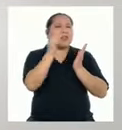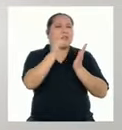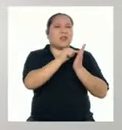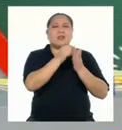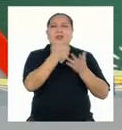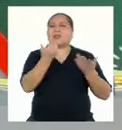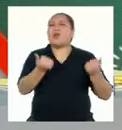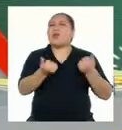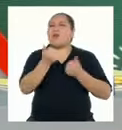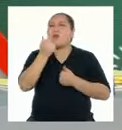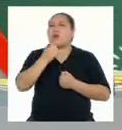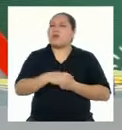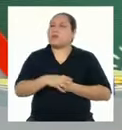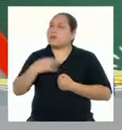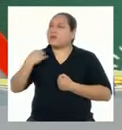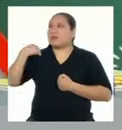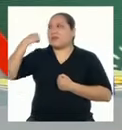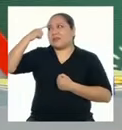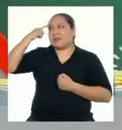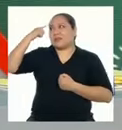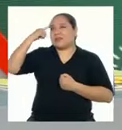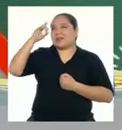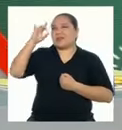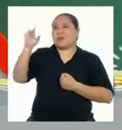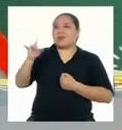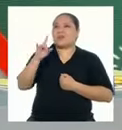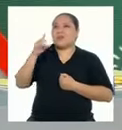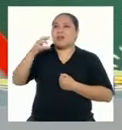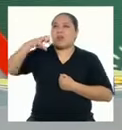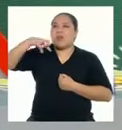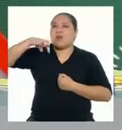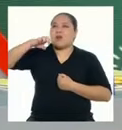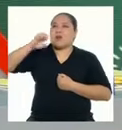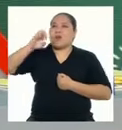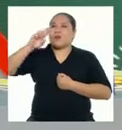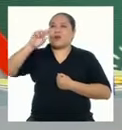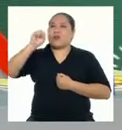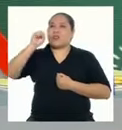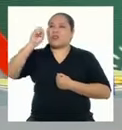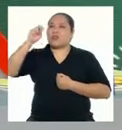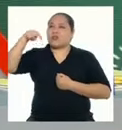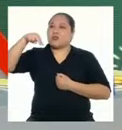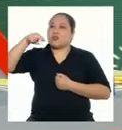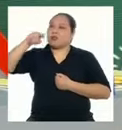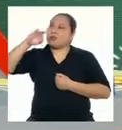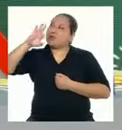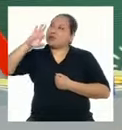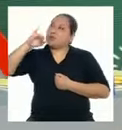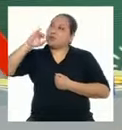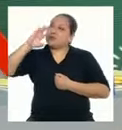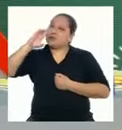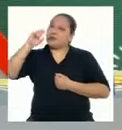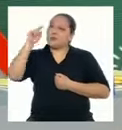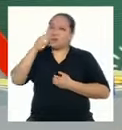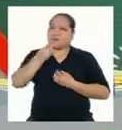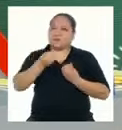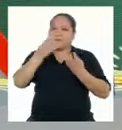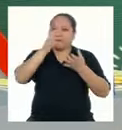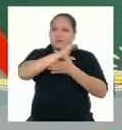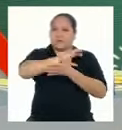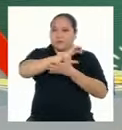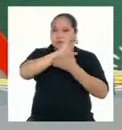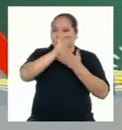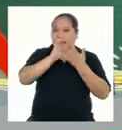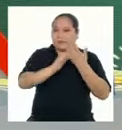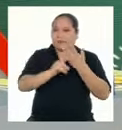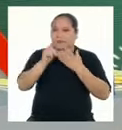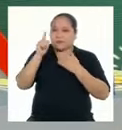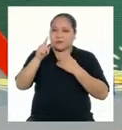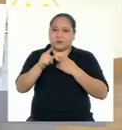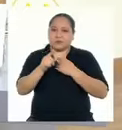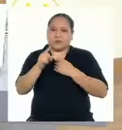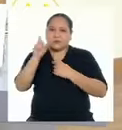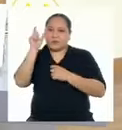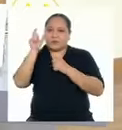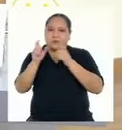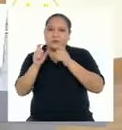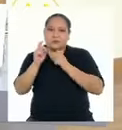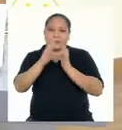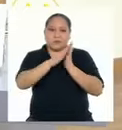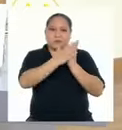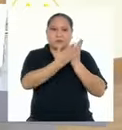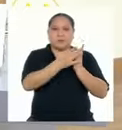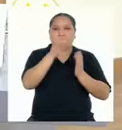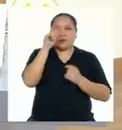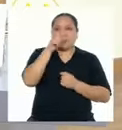este personaje? Creo que está usando La figura de la personificación Ya que se está atribuyendo Cualidades humanas A un libro